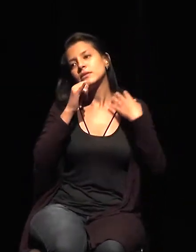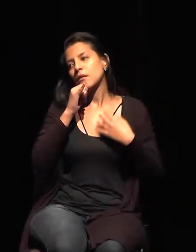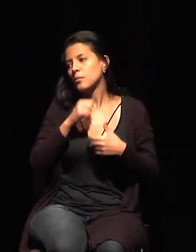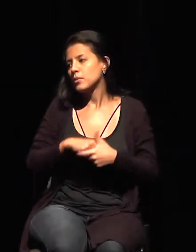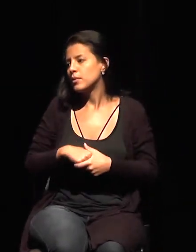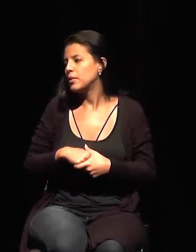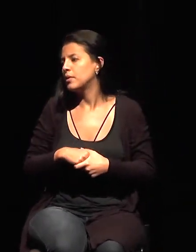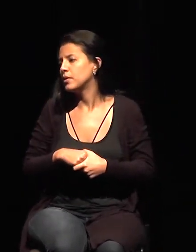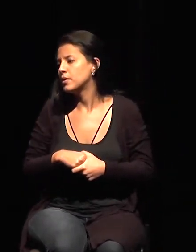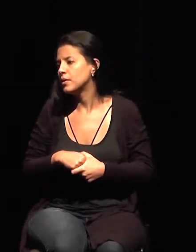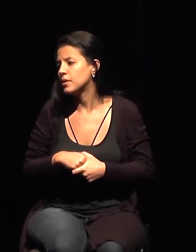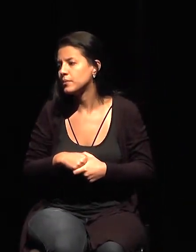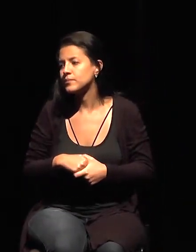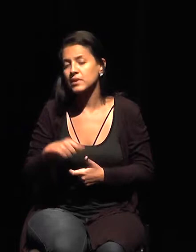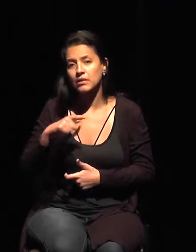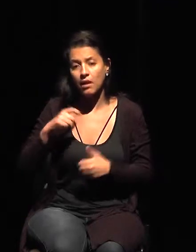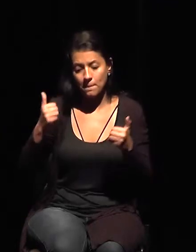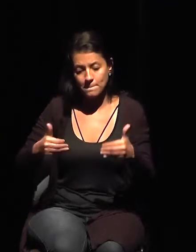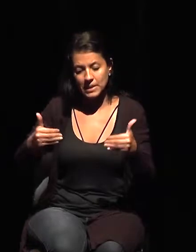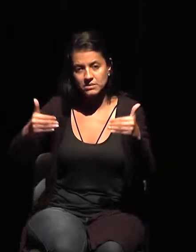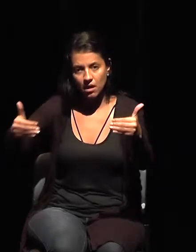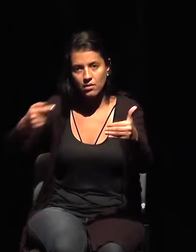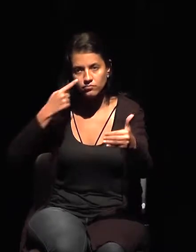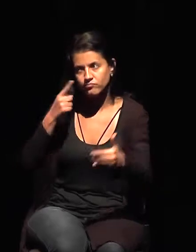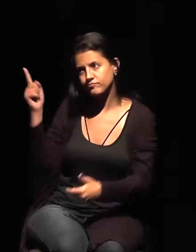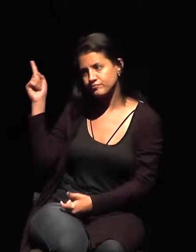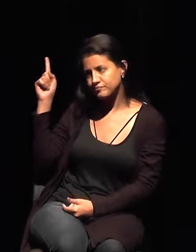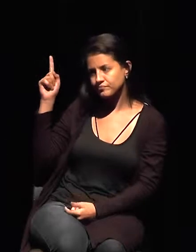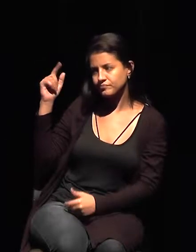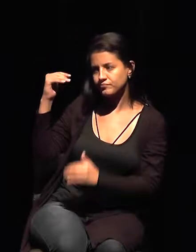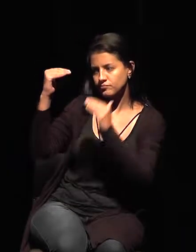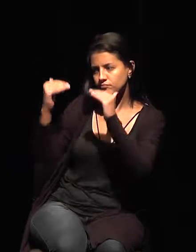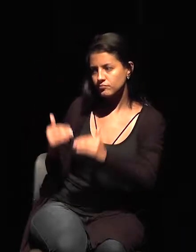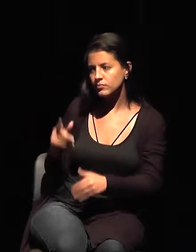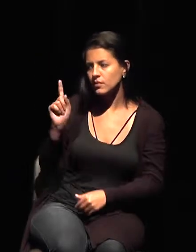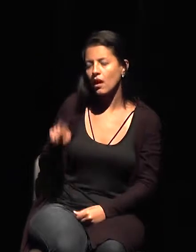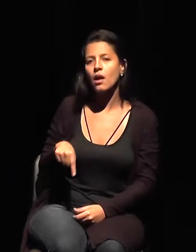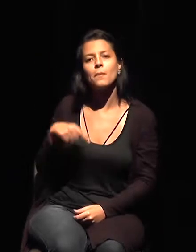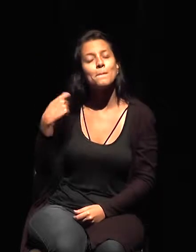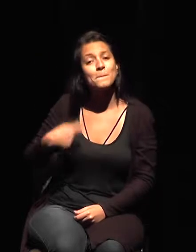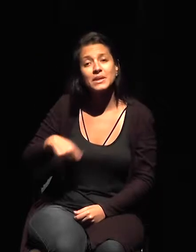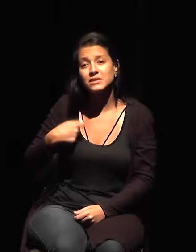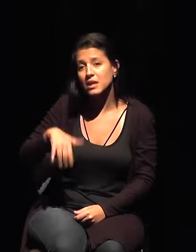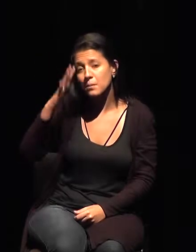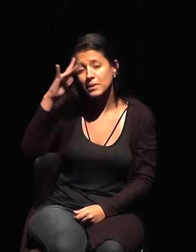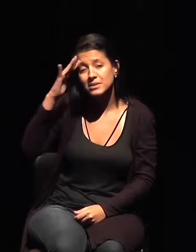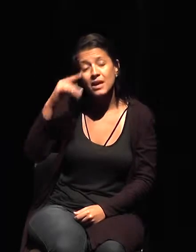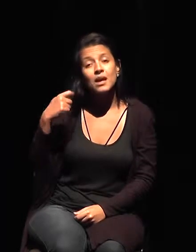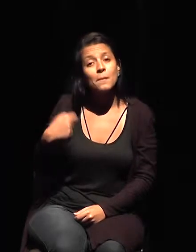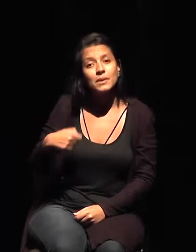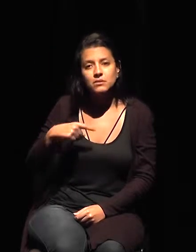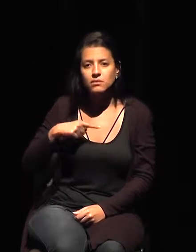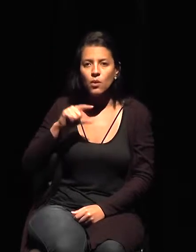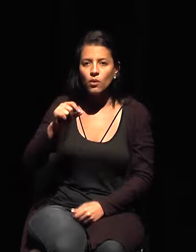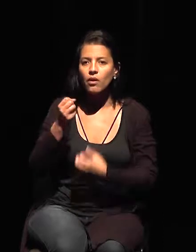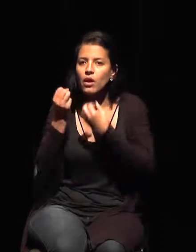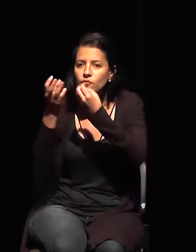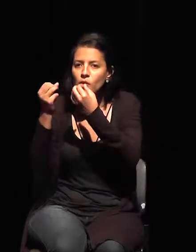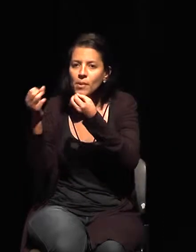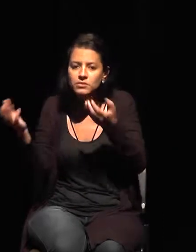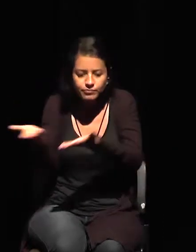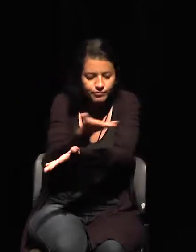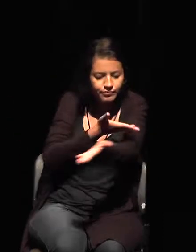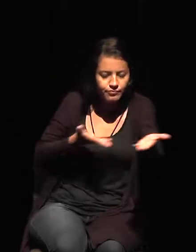los ministerios, lo primero que podríamos pensar es que tiene que haber una alineación, un acuerdo entre las entidades públicas y las